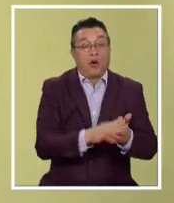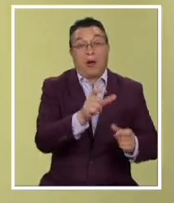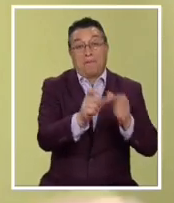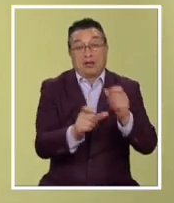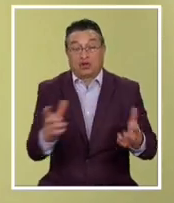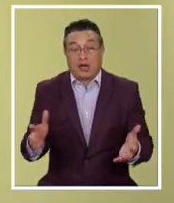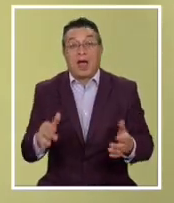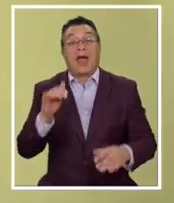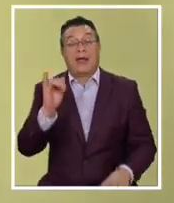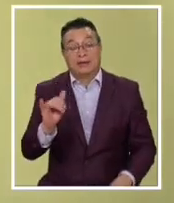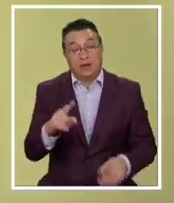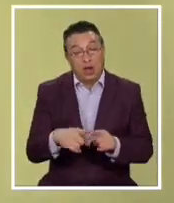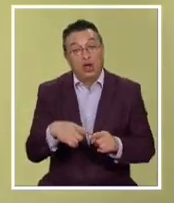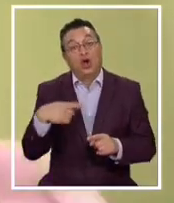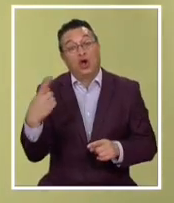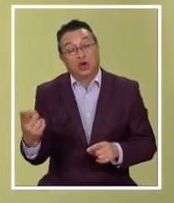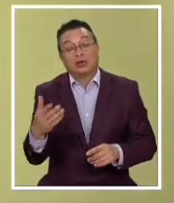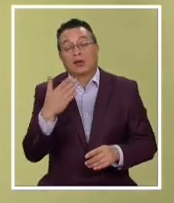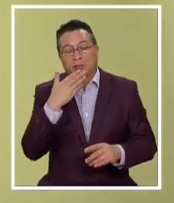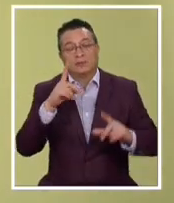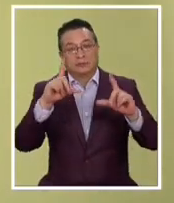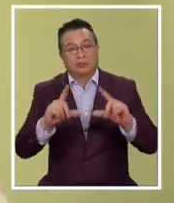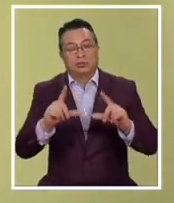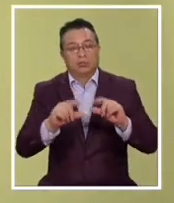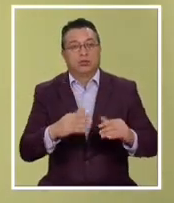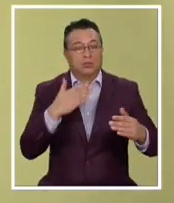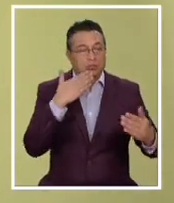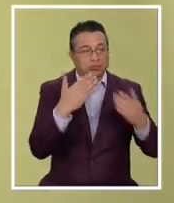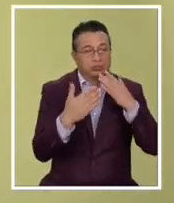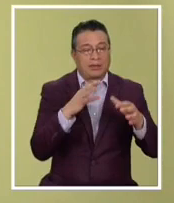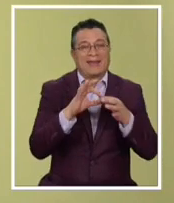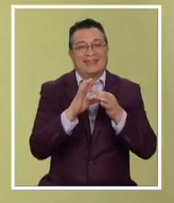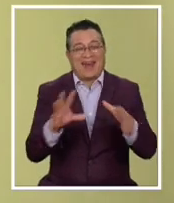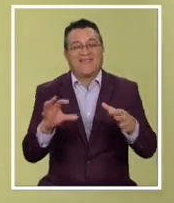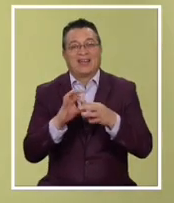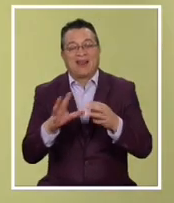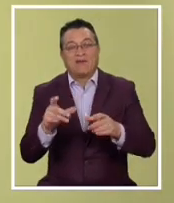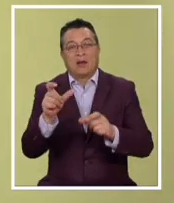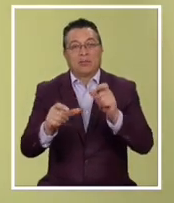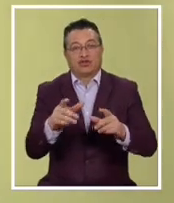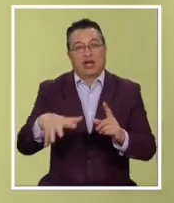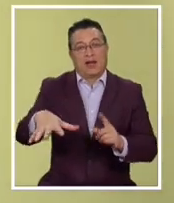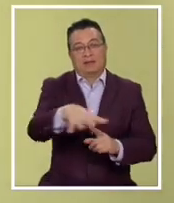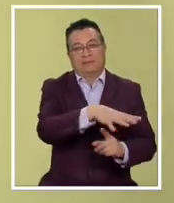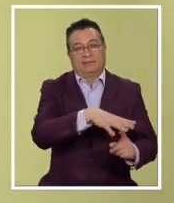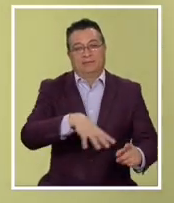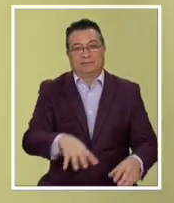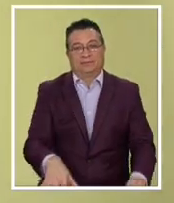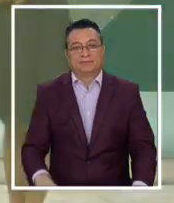a esta enfermedad, y por otro lado también para que disminuyamos los contagios y la enfermedad grave en la gente que está alrededor nuestro.